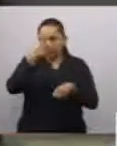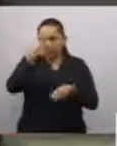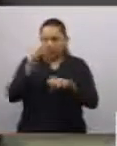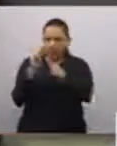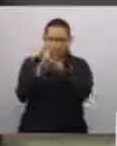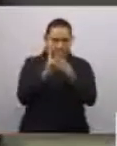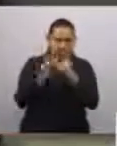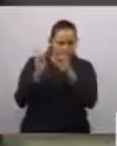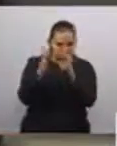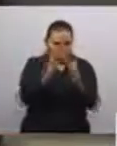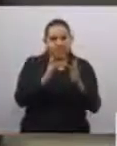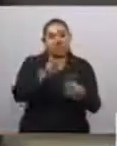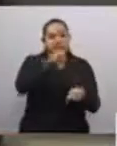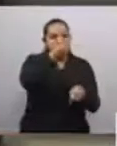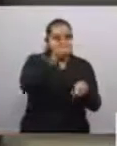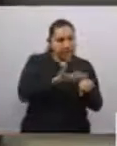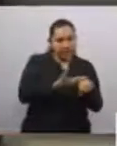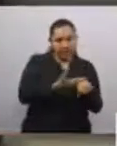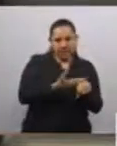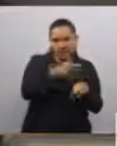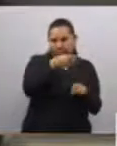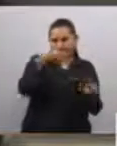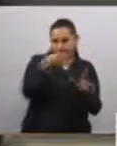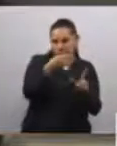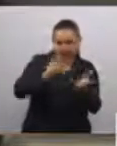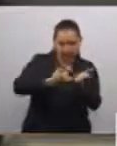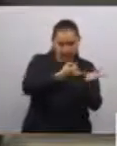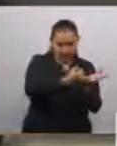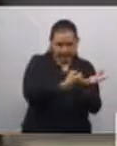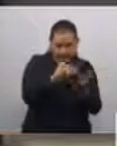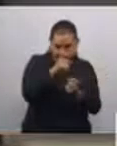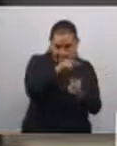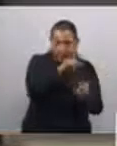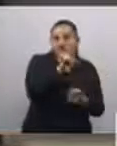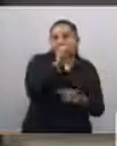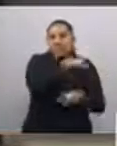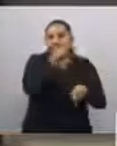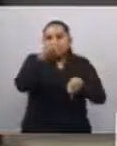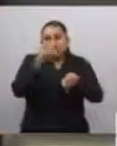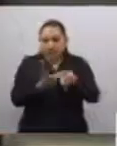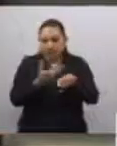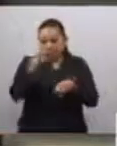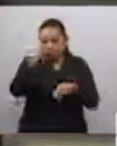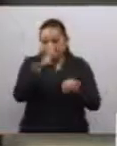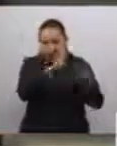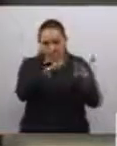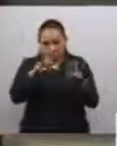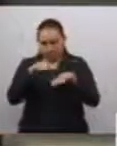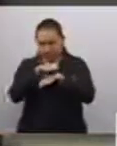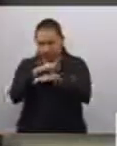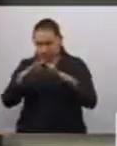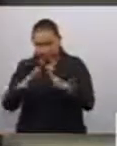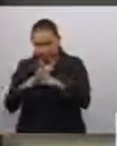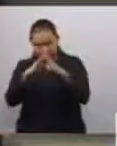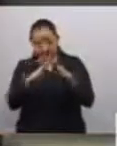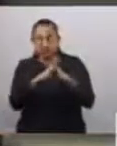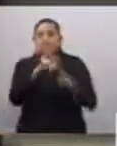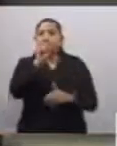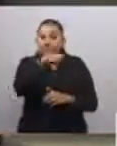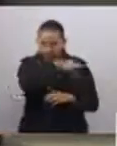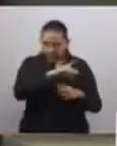Hacienda y de Guerra. Además, participó en la redacción de las leyes de reforma.